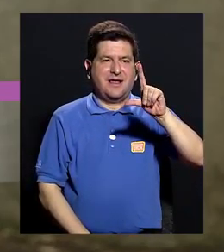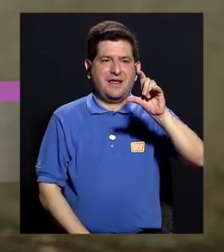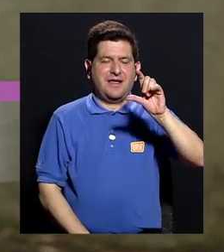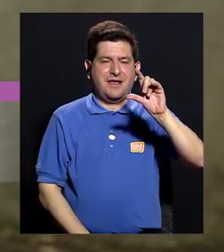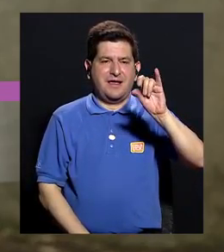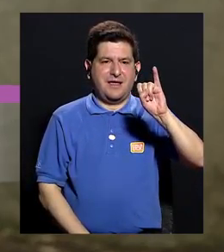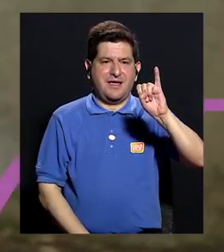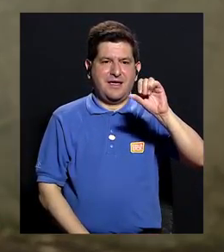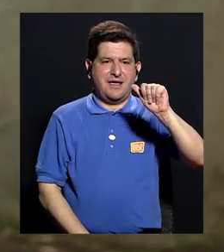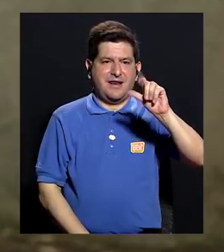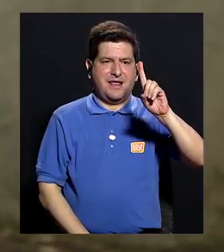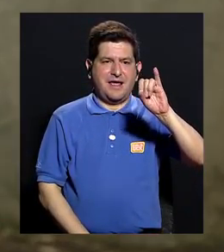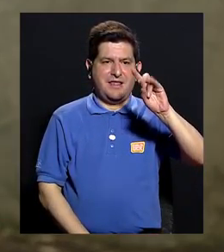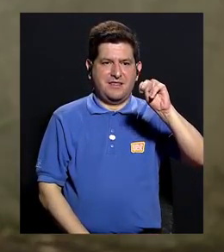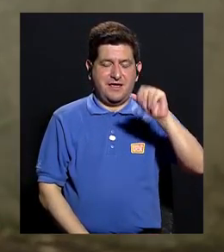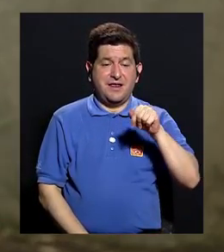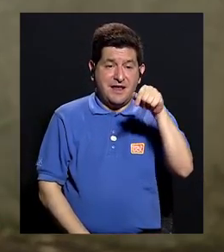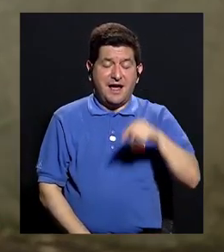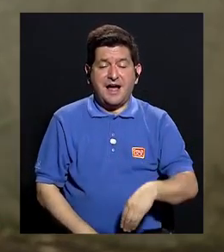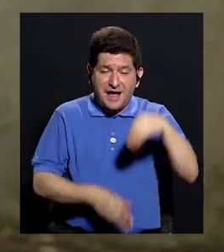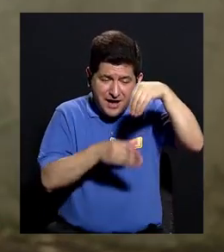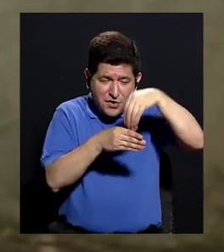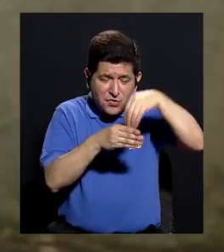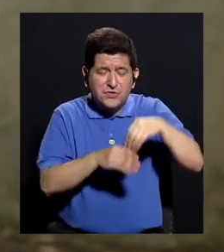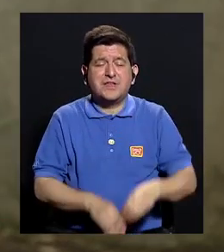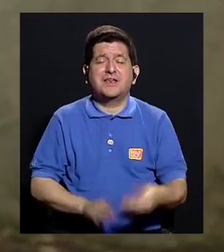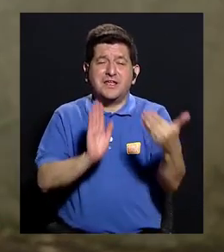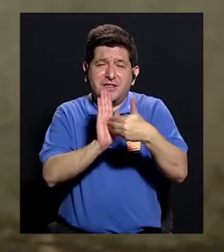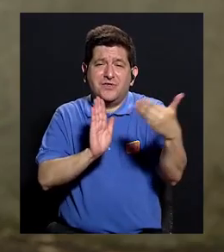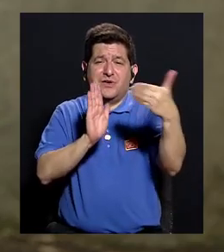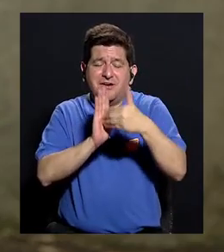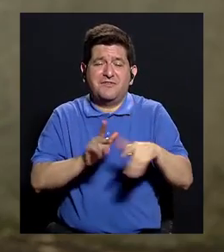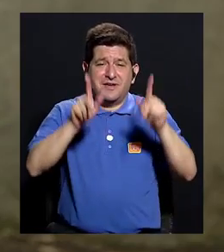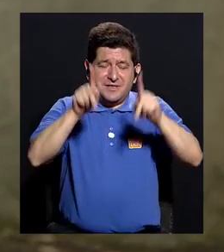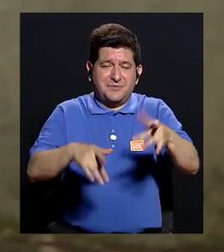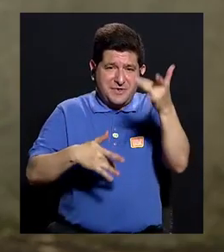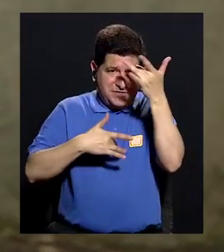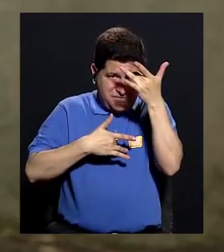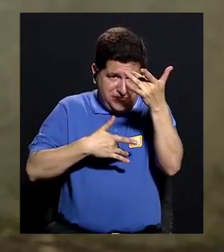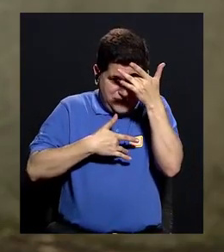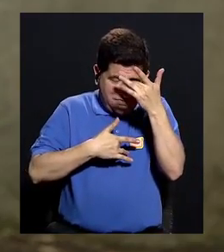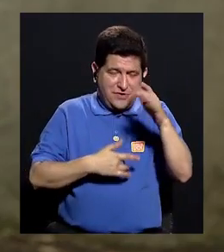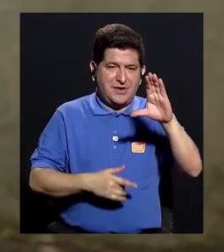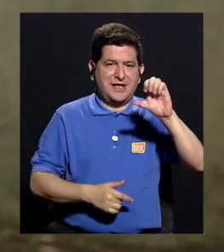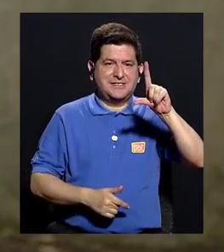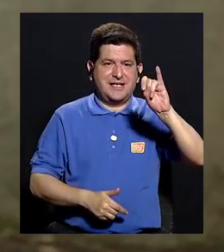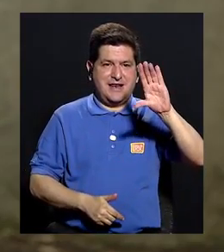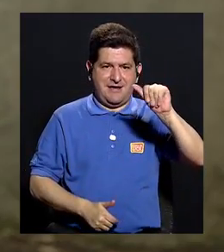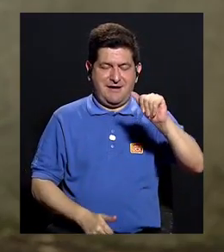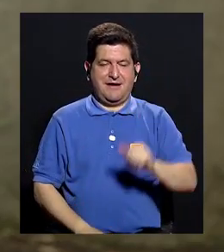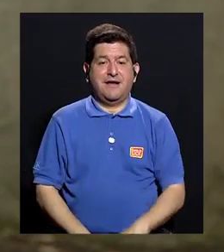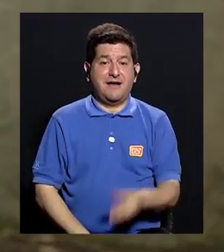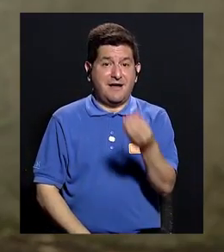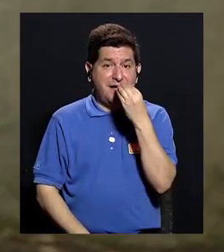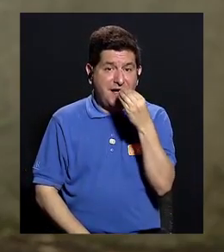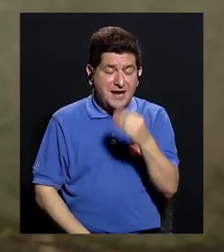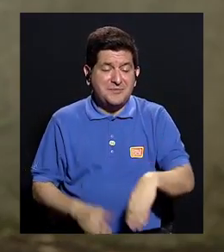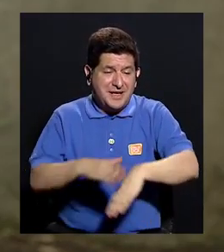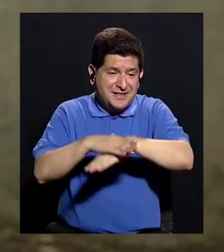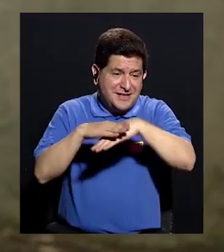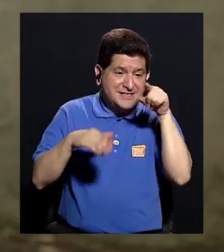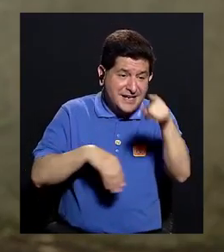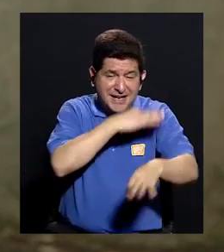son parte del gluten, que es el efecto nocivo para la salud de una persona con enfermedad celíaca. Entonces, básicamente una alimentación viene a ser